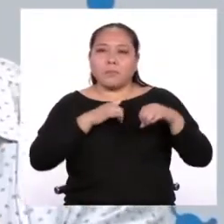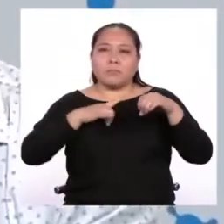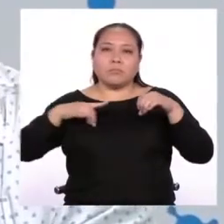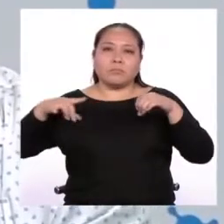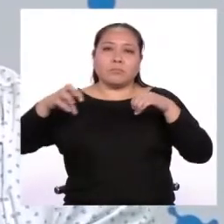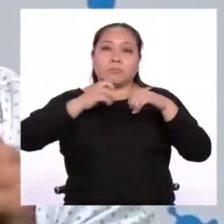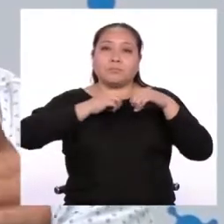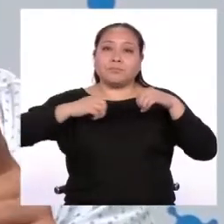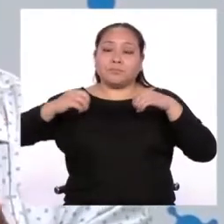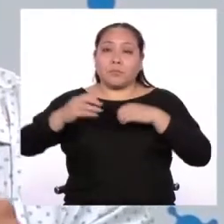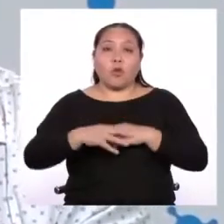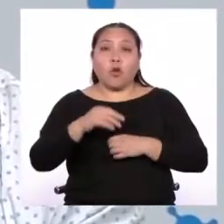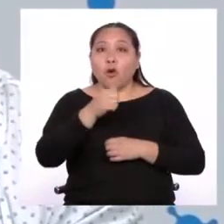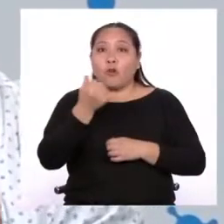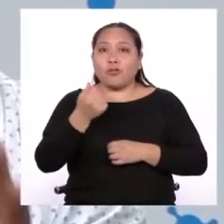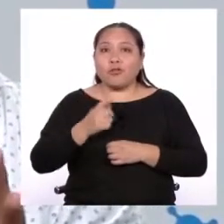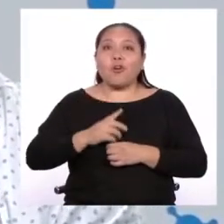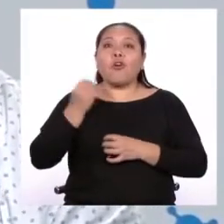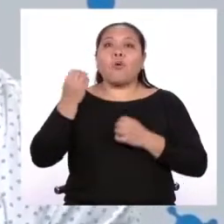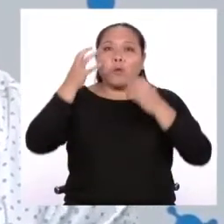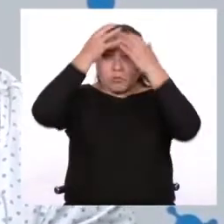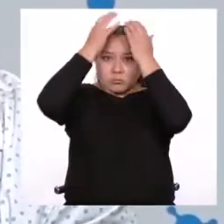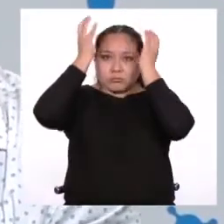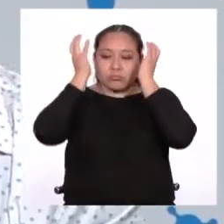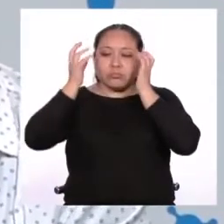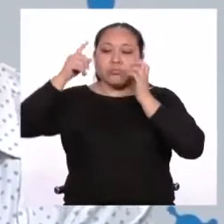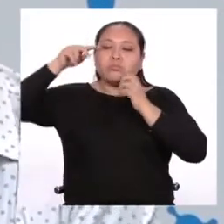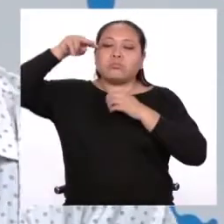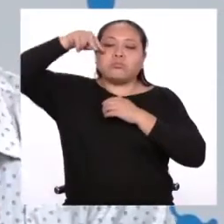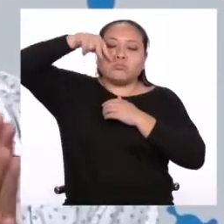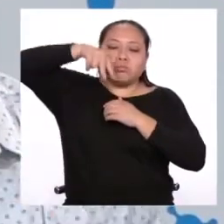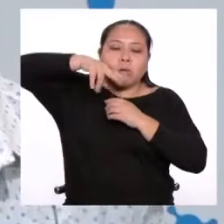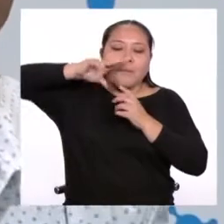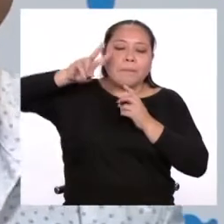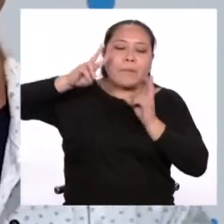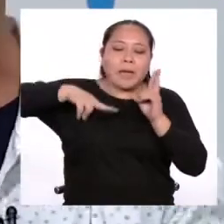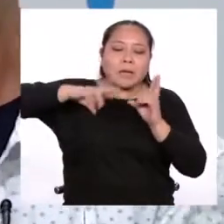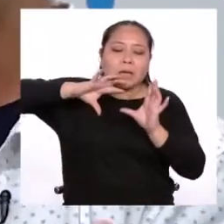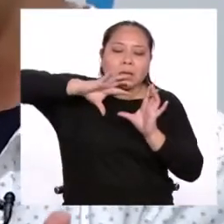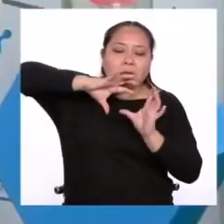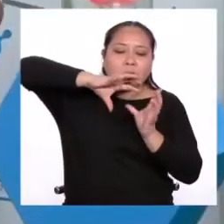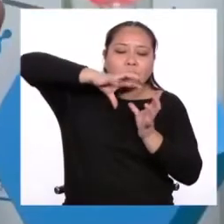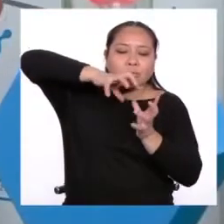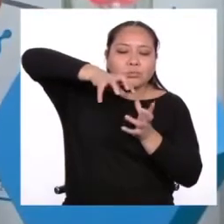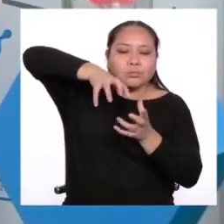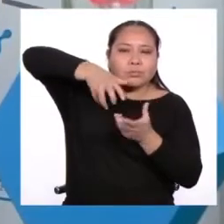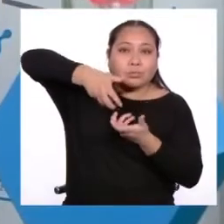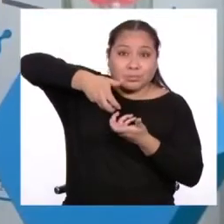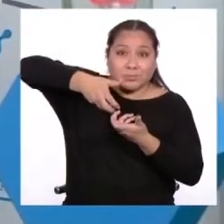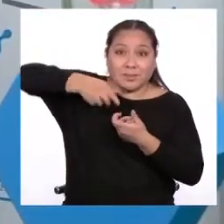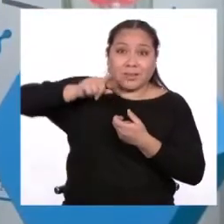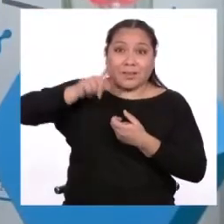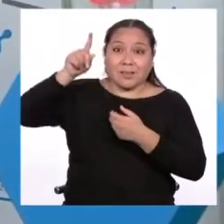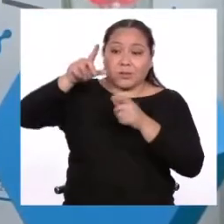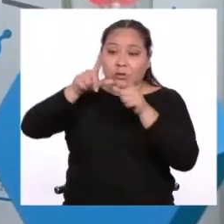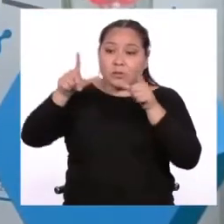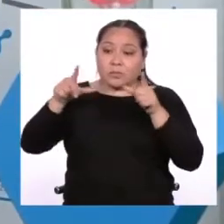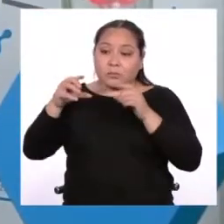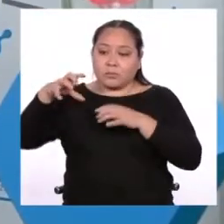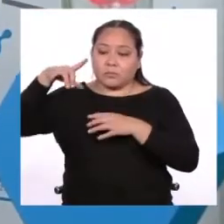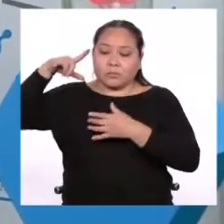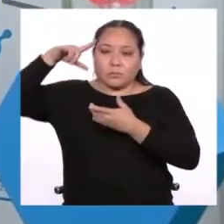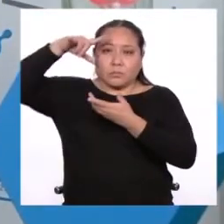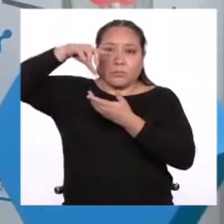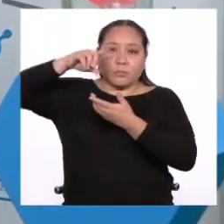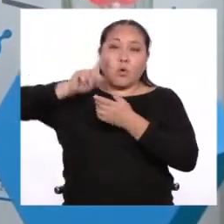cómo los astronautas pueden ver la Tierra girar desde la Estación Espacial Internacional, que es básicamente una nave, un satélite